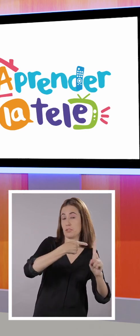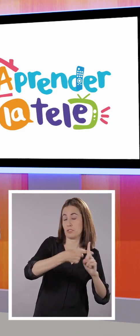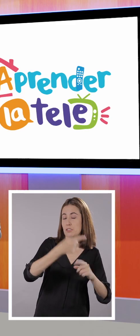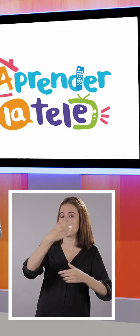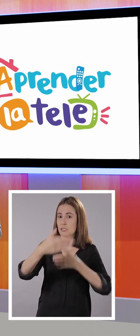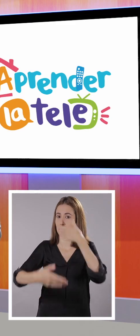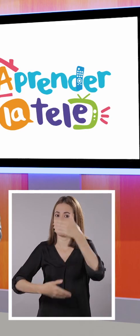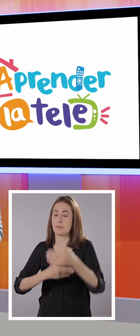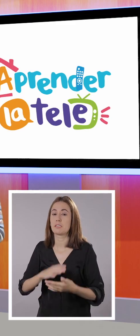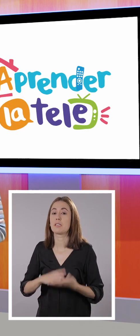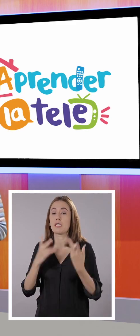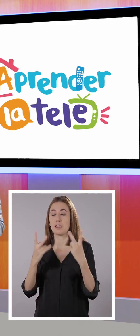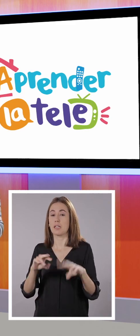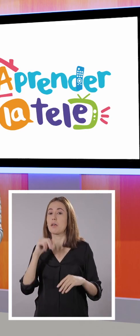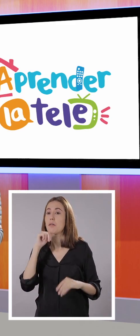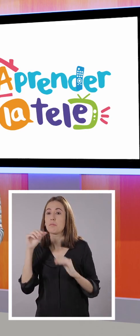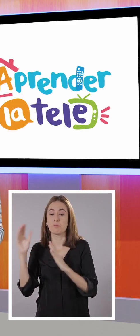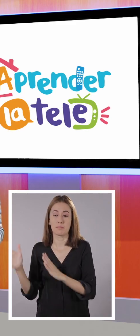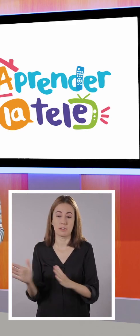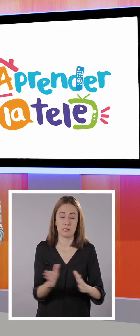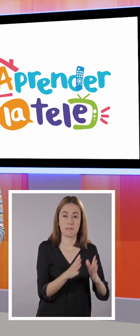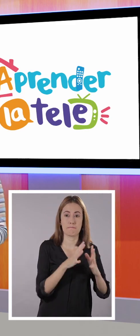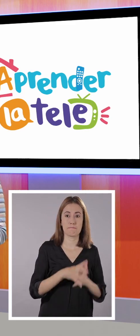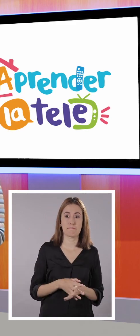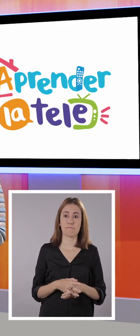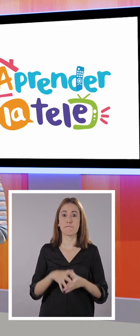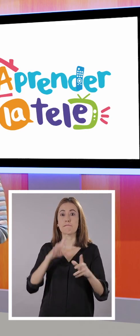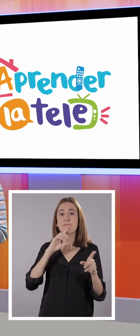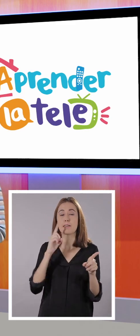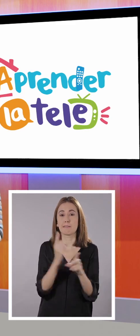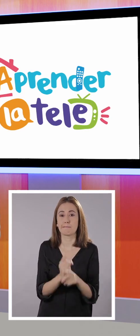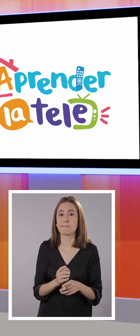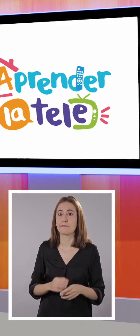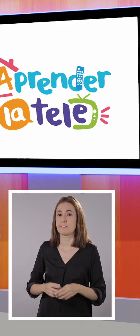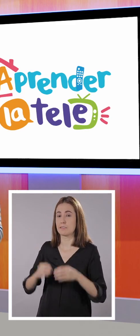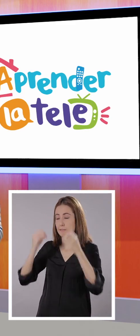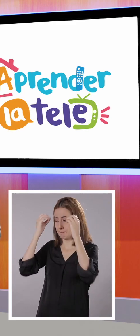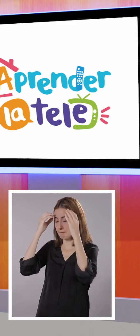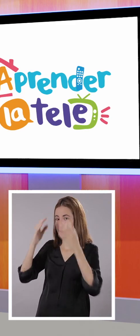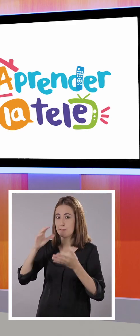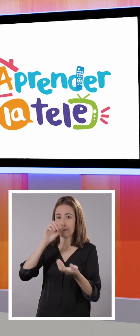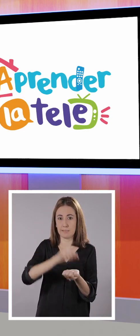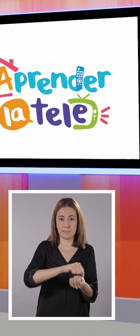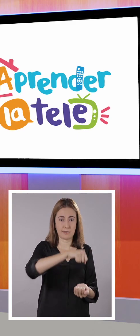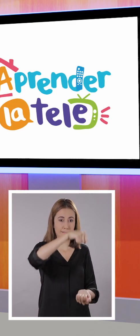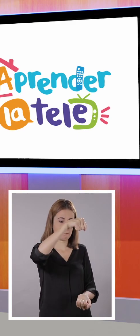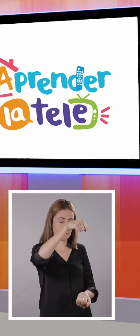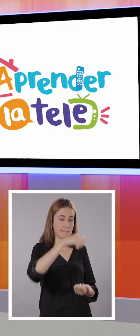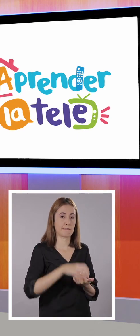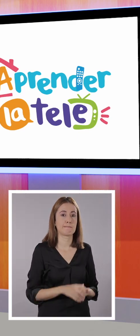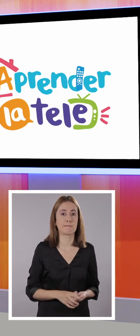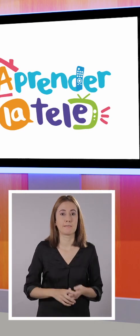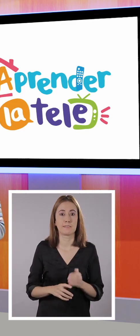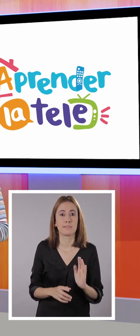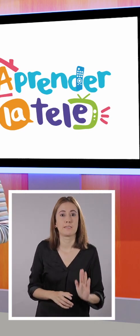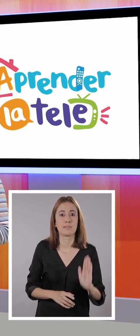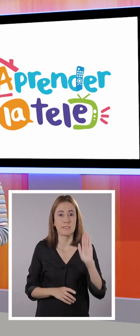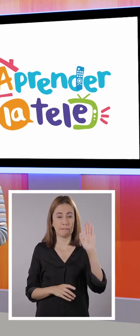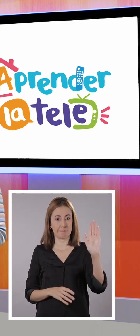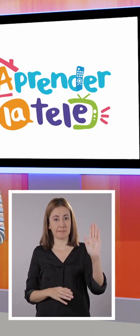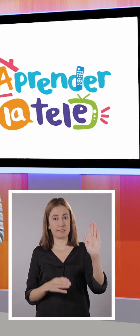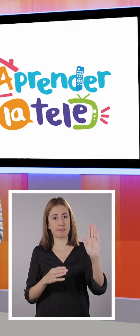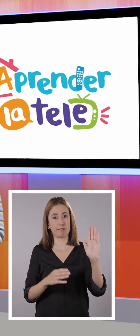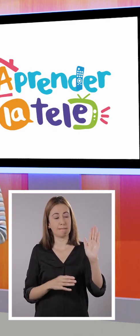para ayudar al resto. Y a nosotros mismos también. Así es. Profe, ¿qué tenemos en nuestra caja de herramientas? Bueno, en esta caja de